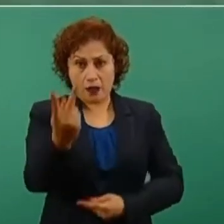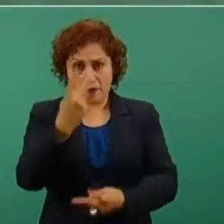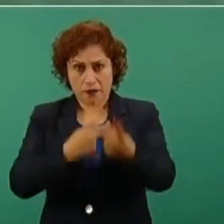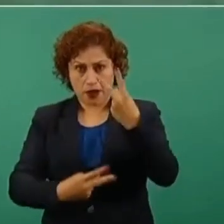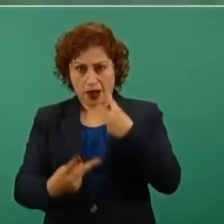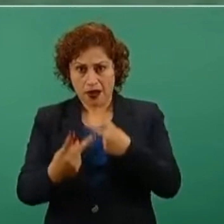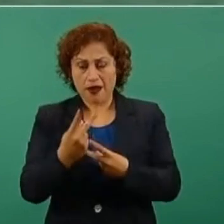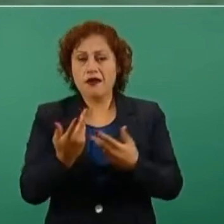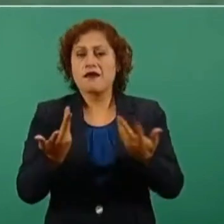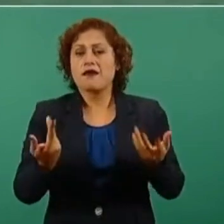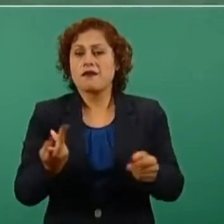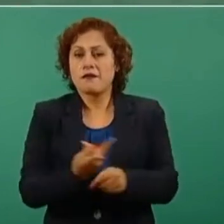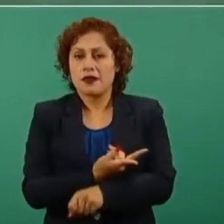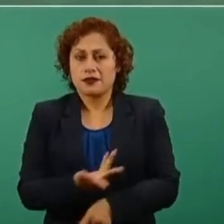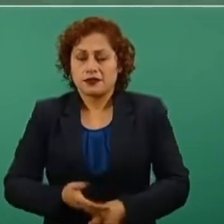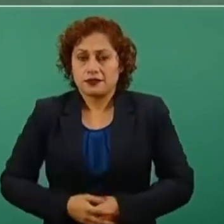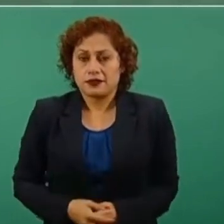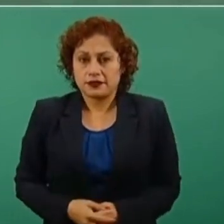del Palacio,